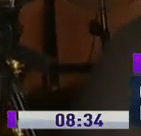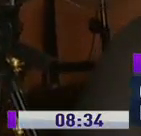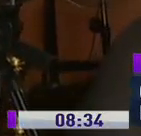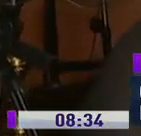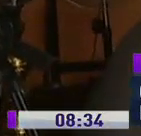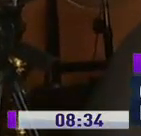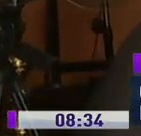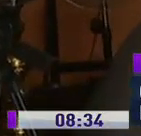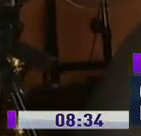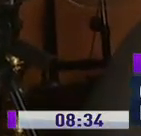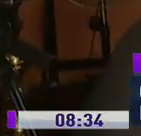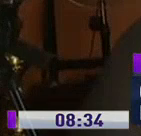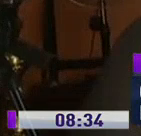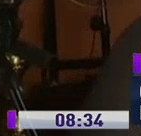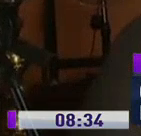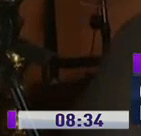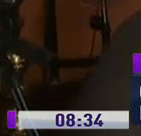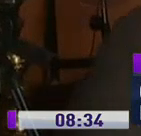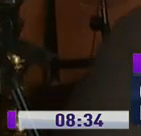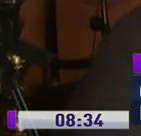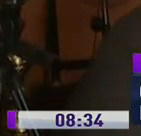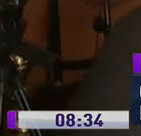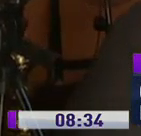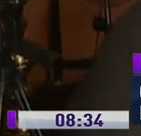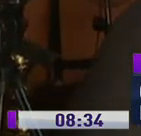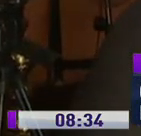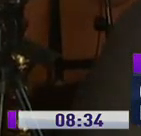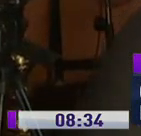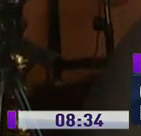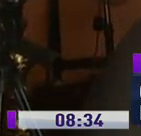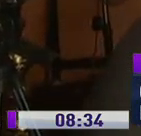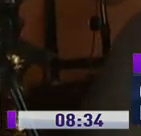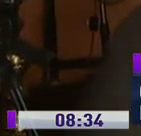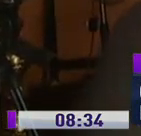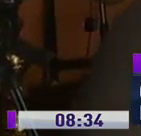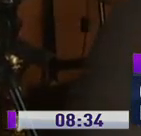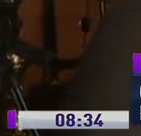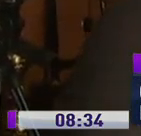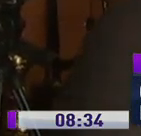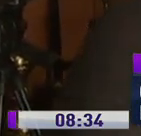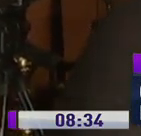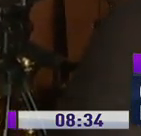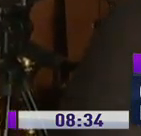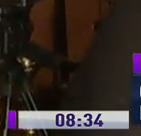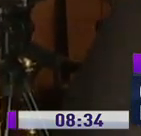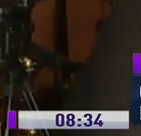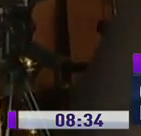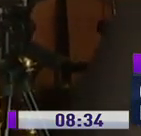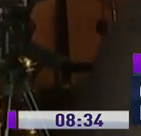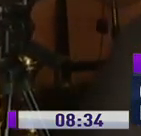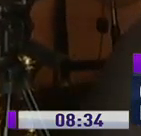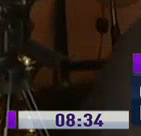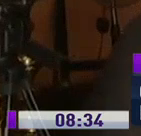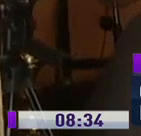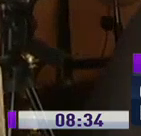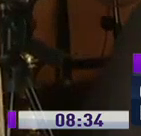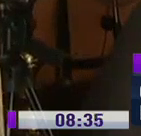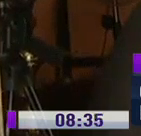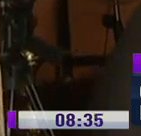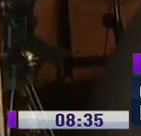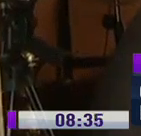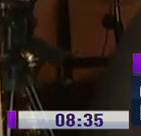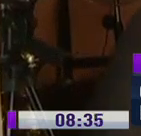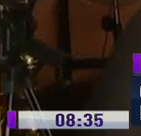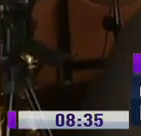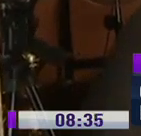agotadas por esta cuestión del virus. En la realidad no sé más cuál será la verdad, si nos